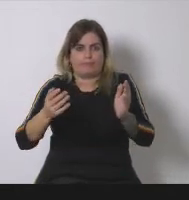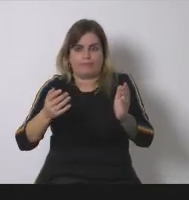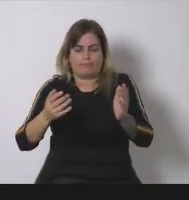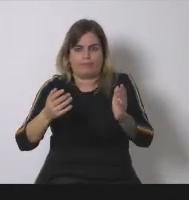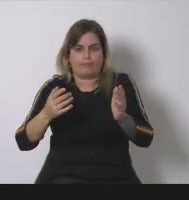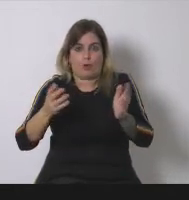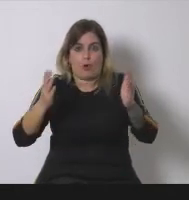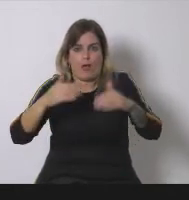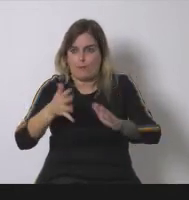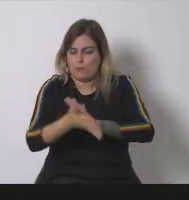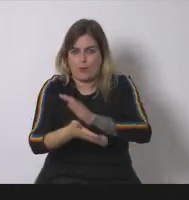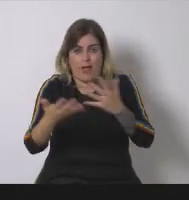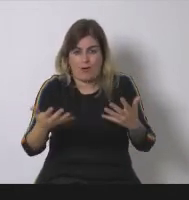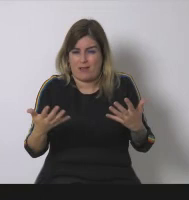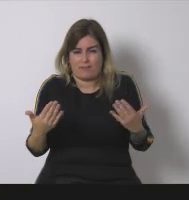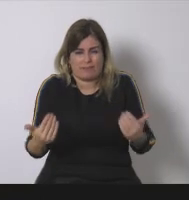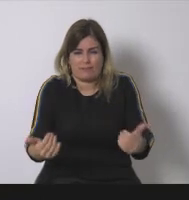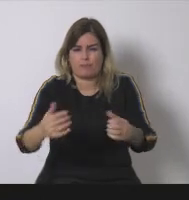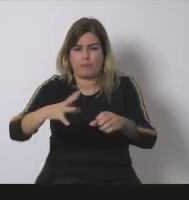a nivel